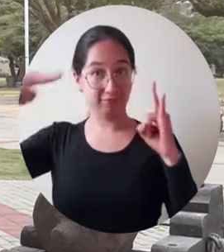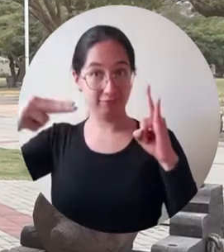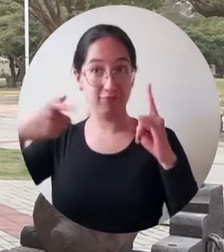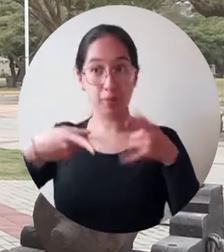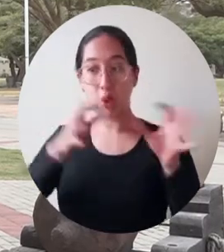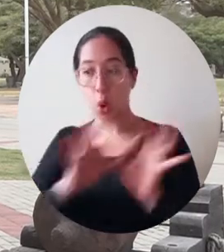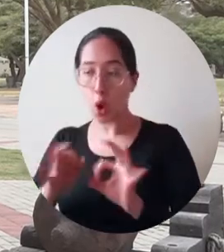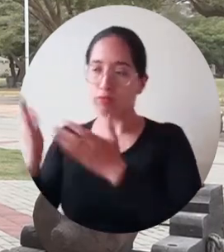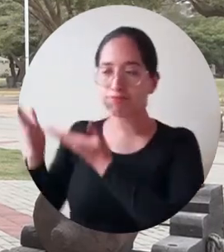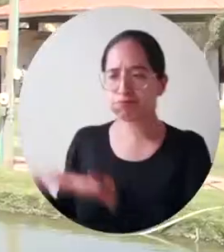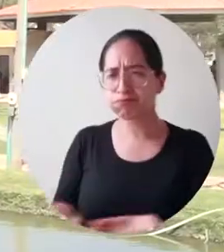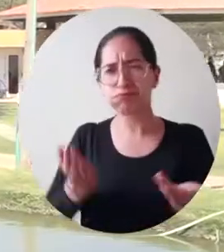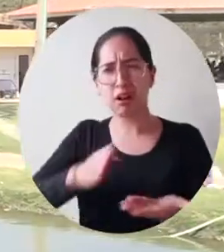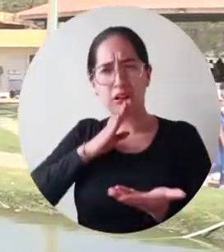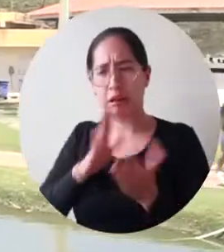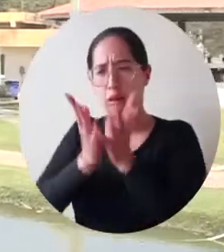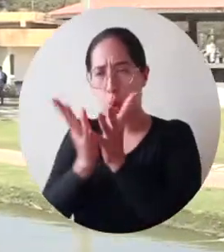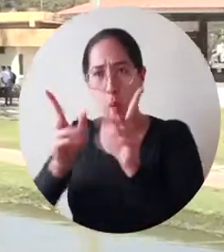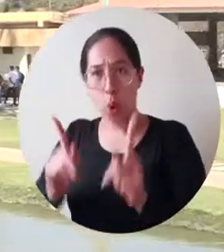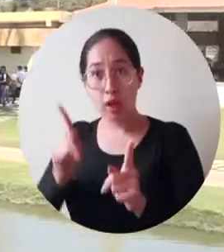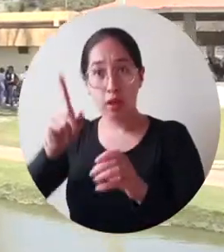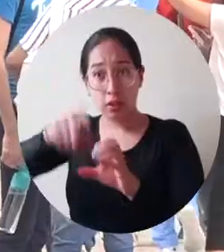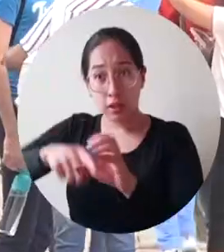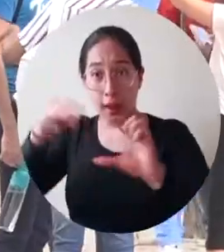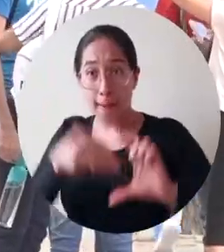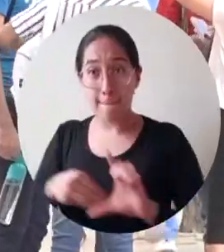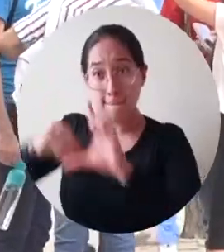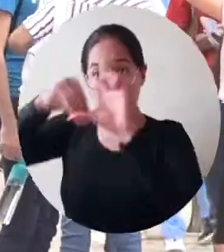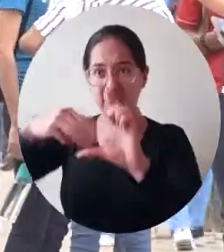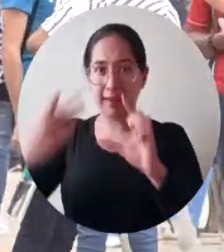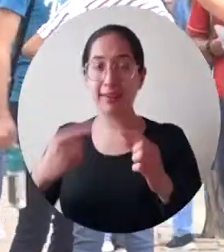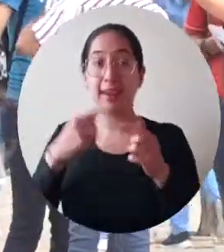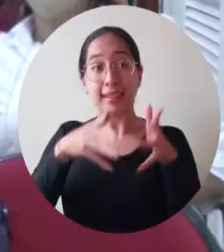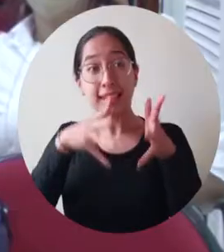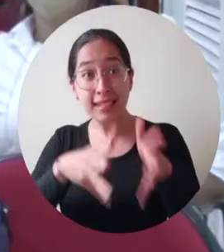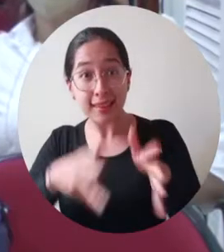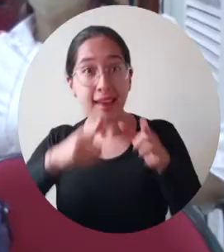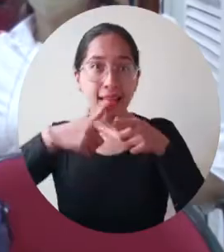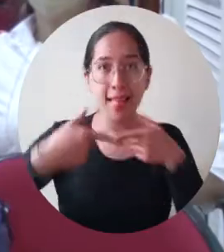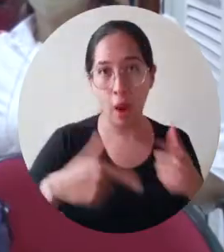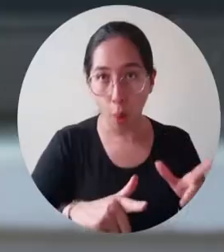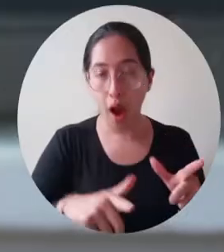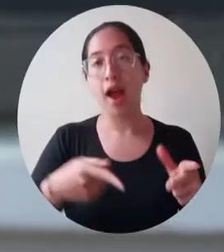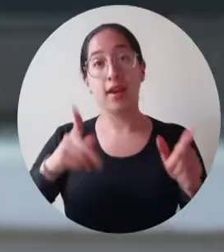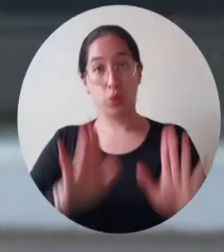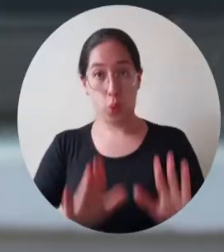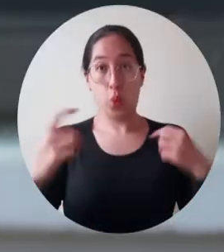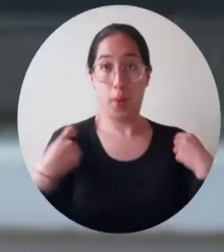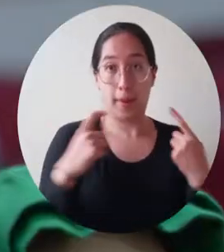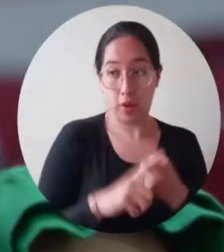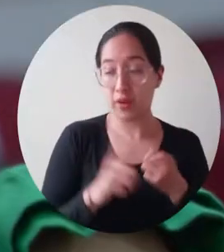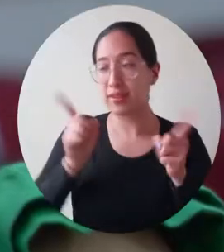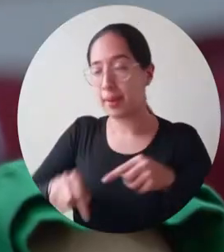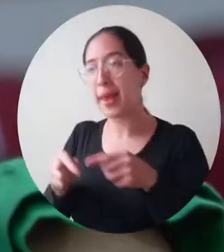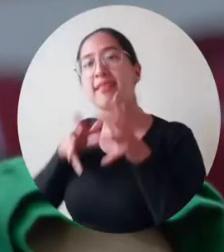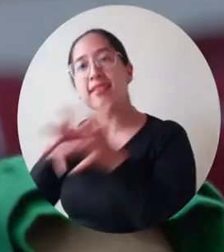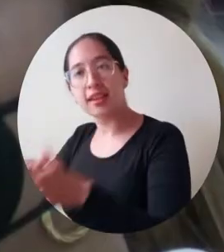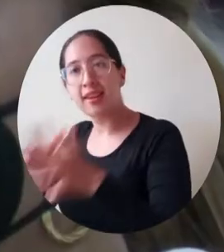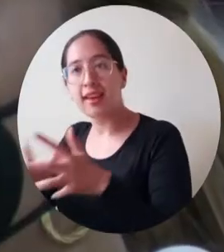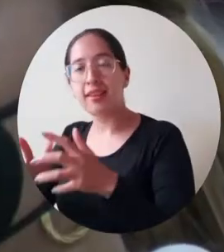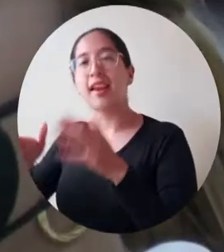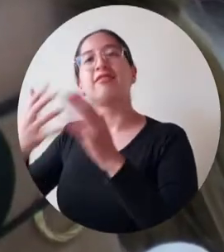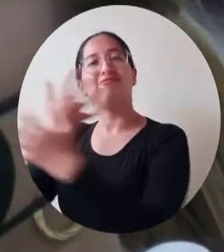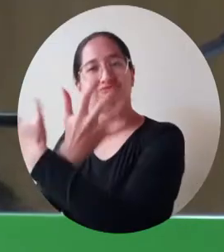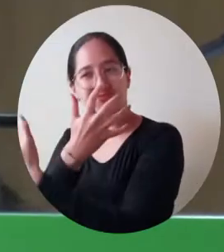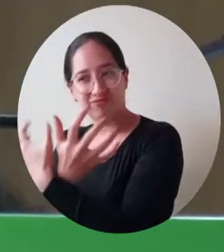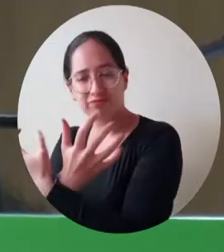La Universidad del Magdalena organizó una bienvenida para los estudiantes de las maestrías en enseñanza del lenguaje y la lengua castellana y en enseñanza de